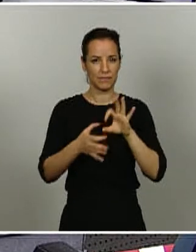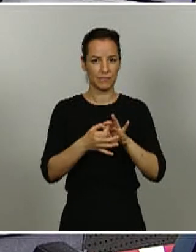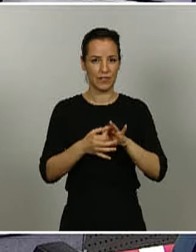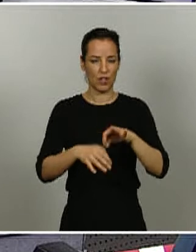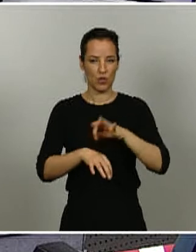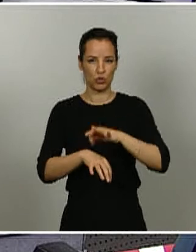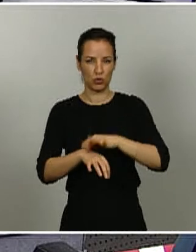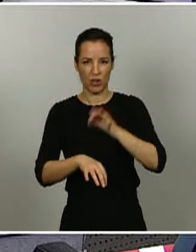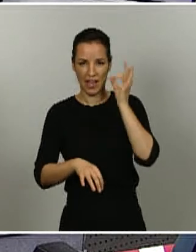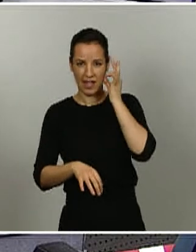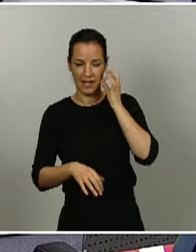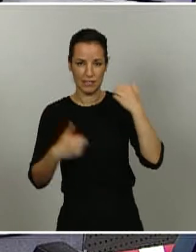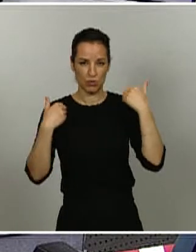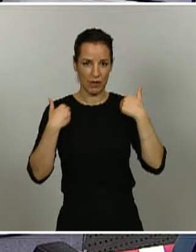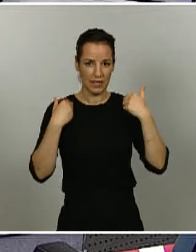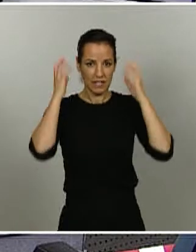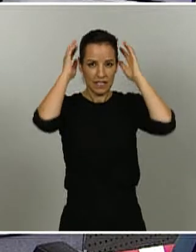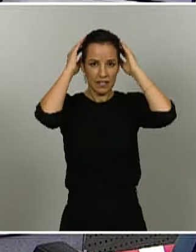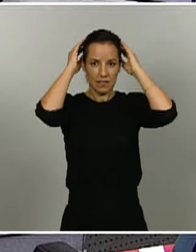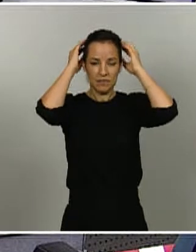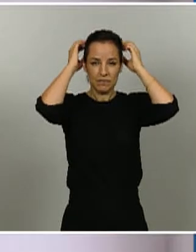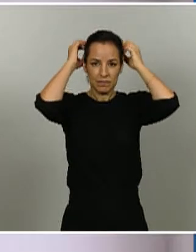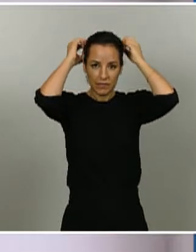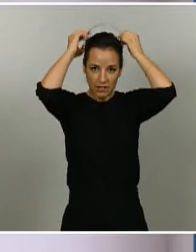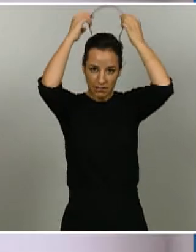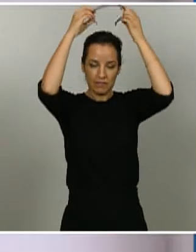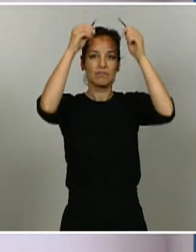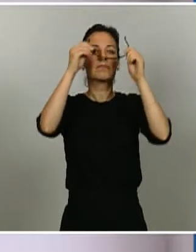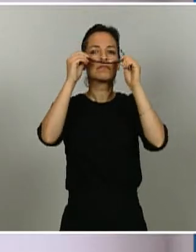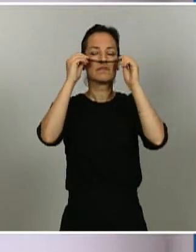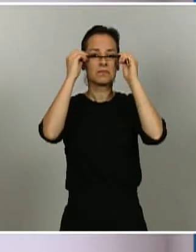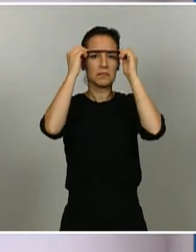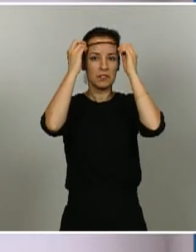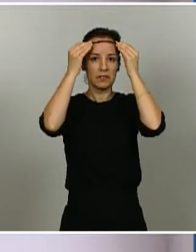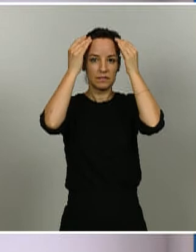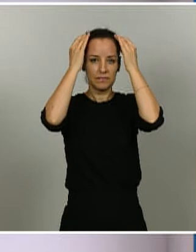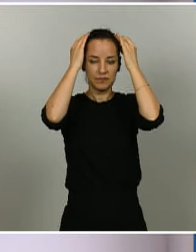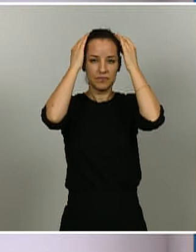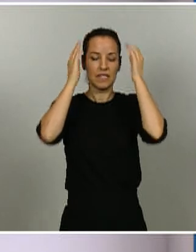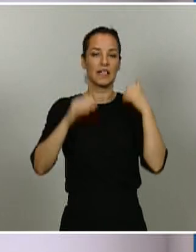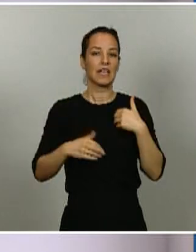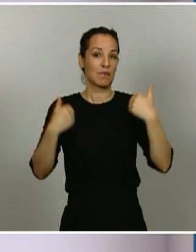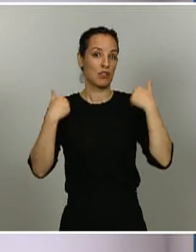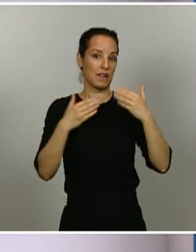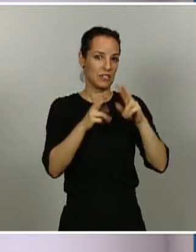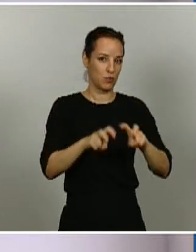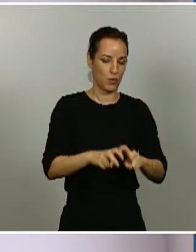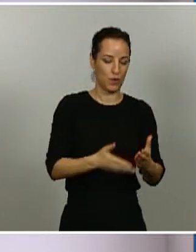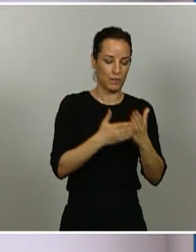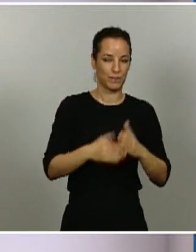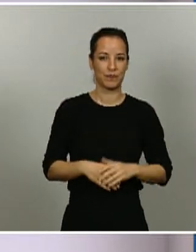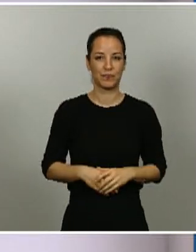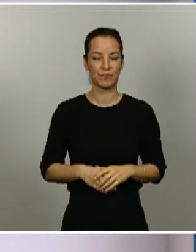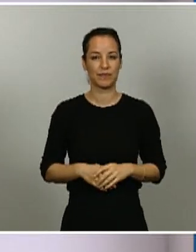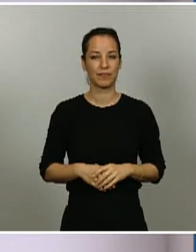la responsable del estudio y después tengo otra pregunta para el ministro de Sanidad. Respecto del estudio puntualmente hoy el